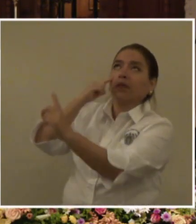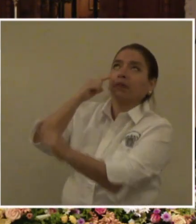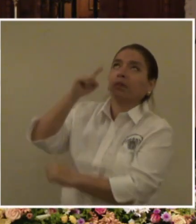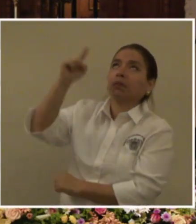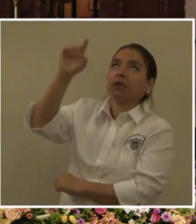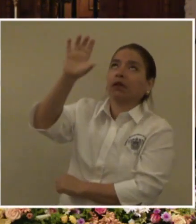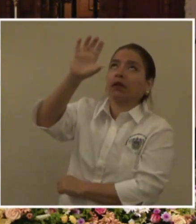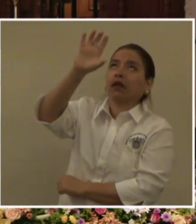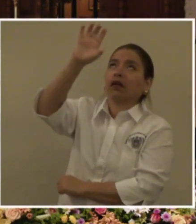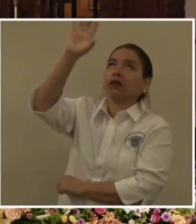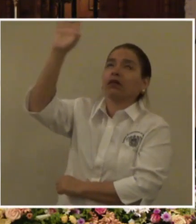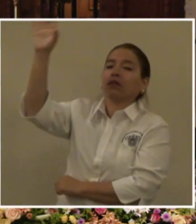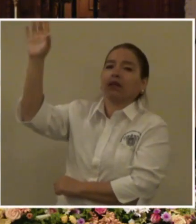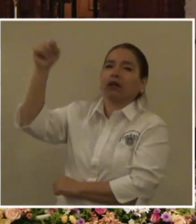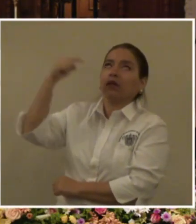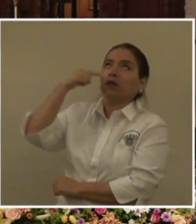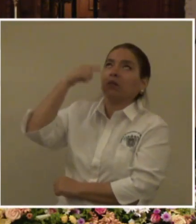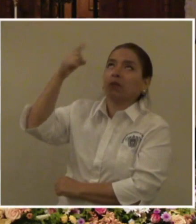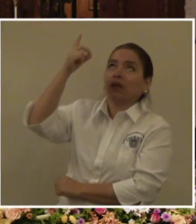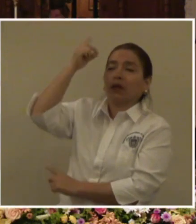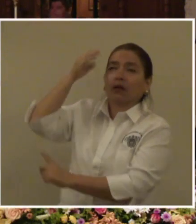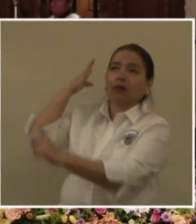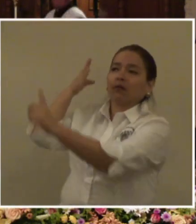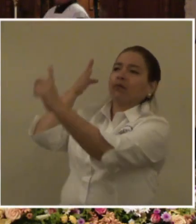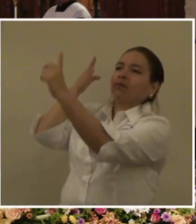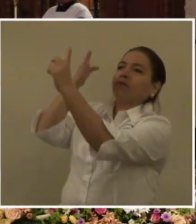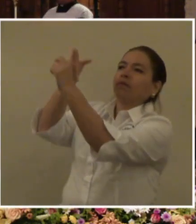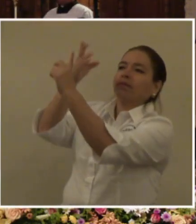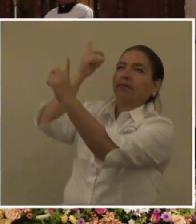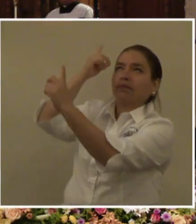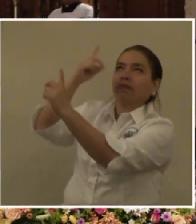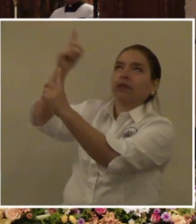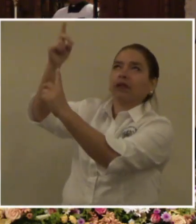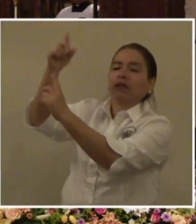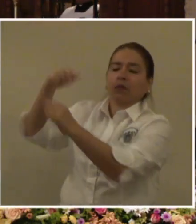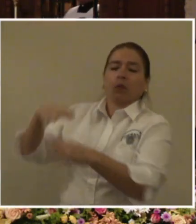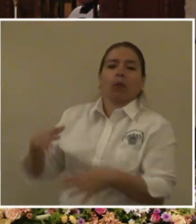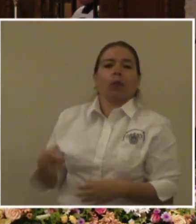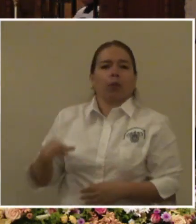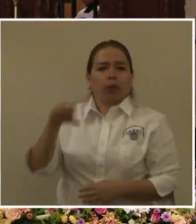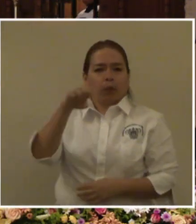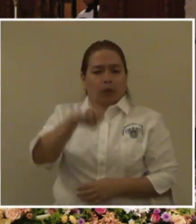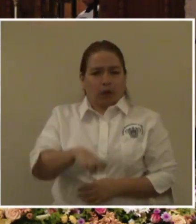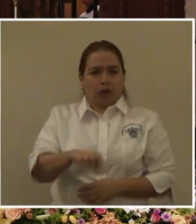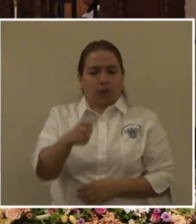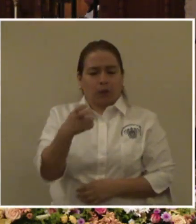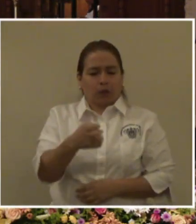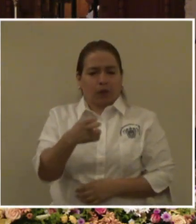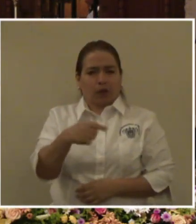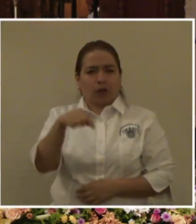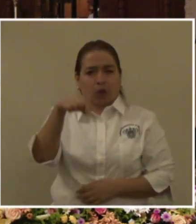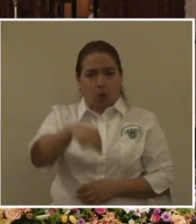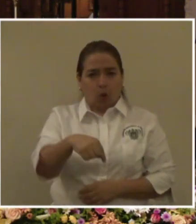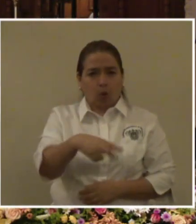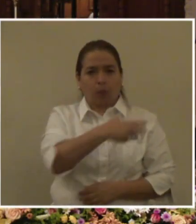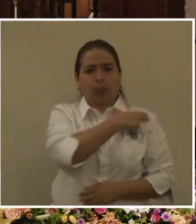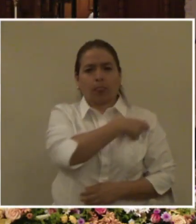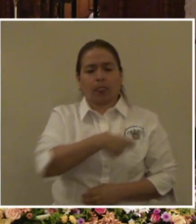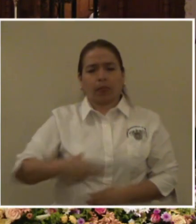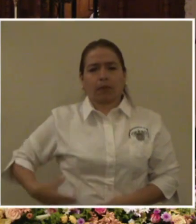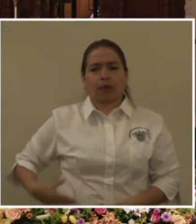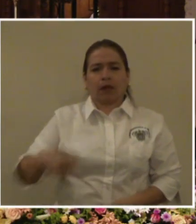Cristo. Por eso la noticia que me ha dado el diácono, Cristo ha resucitado,